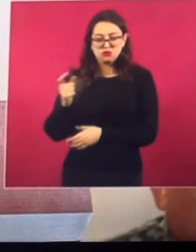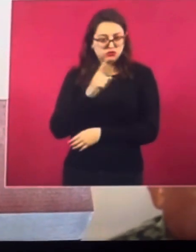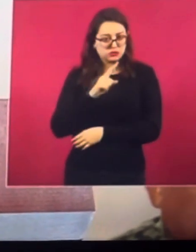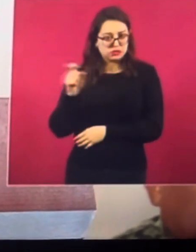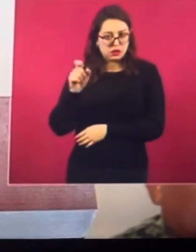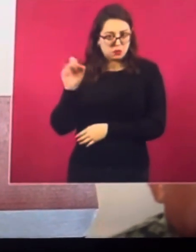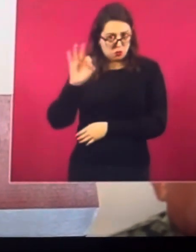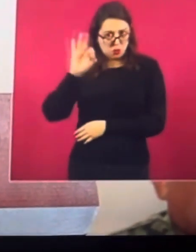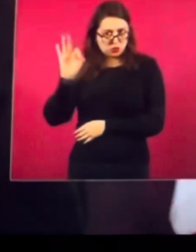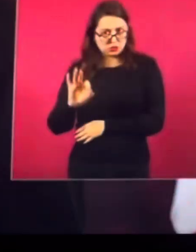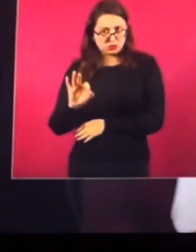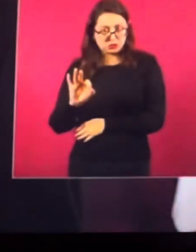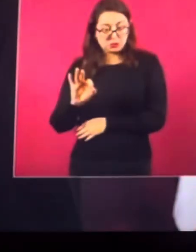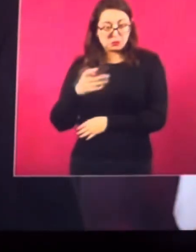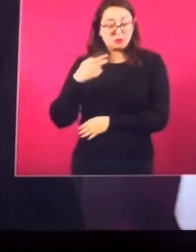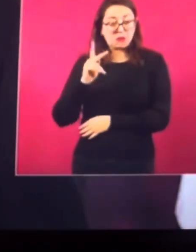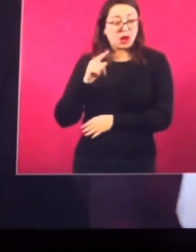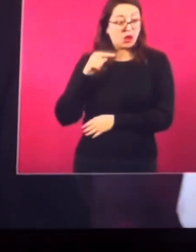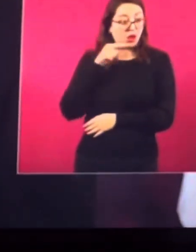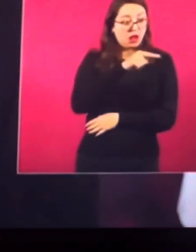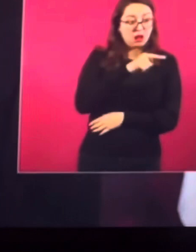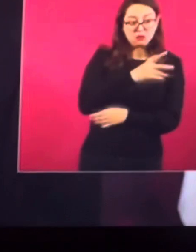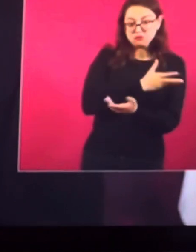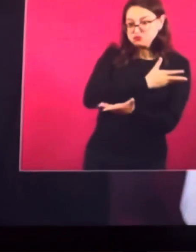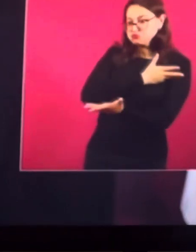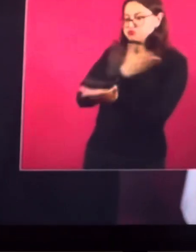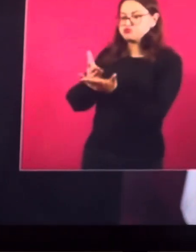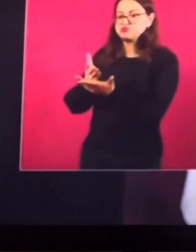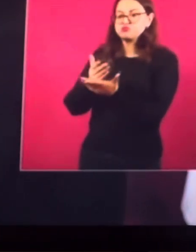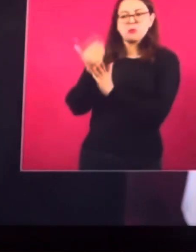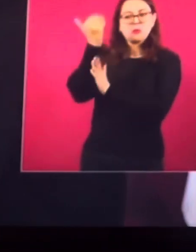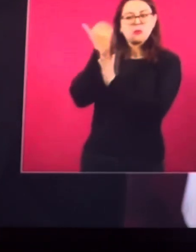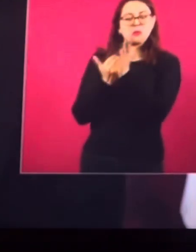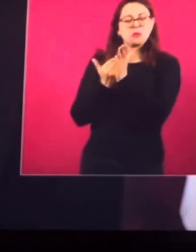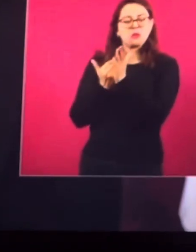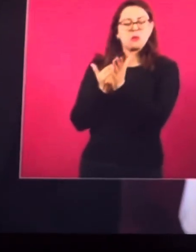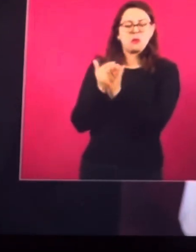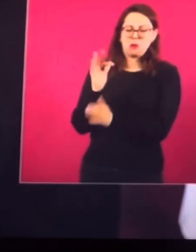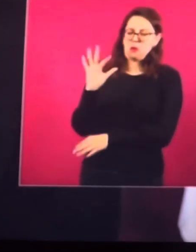uno va a recibir un 50% de los trabajadores.